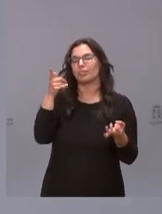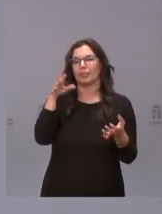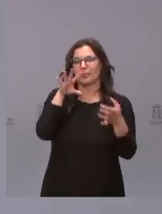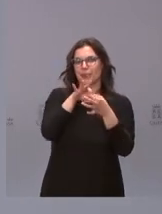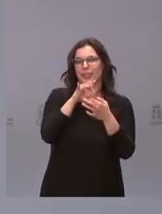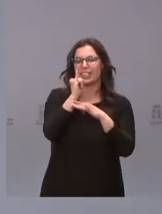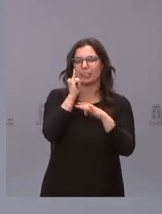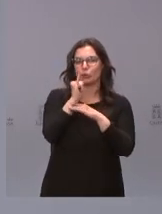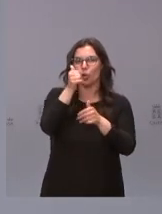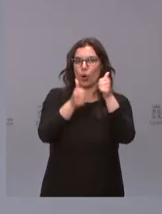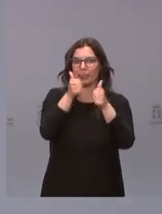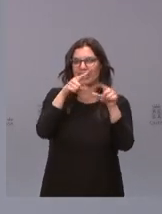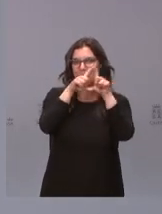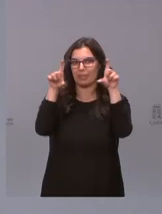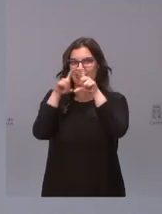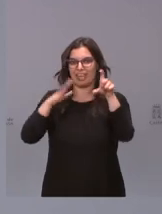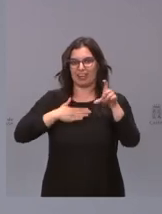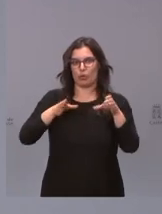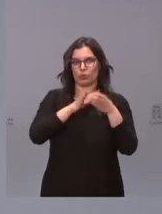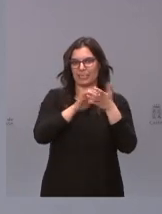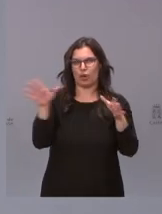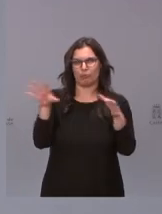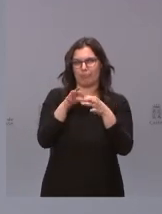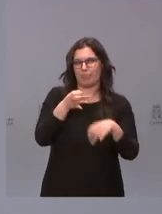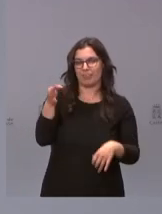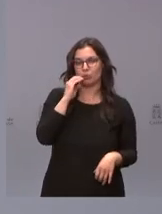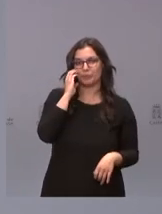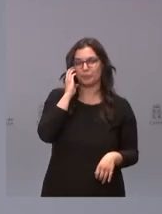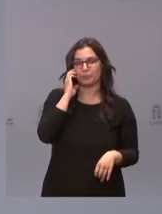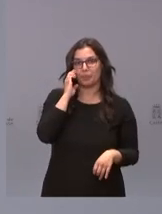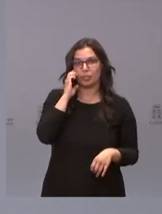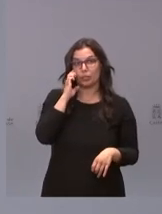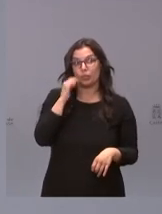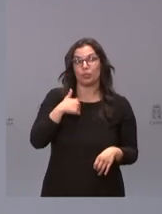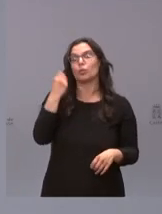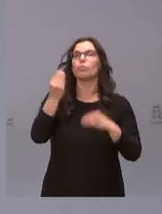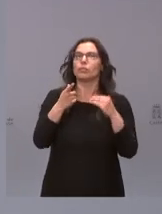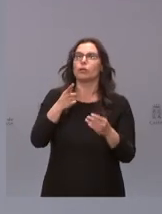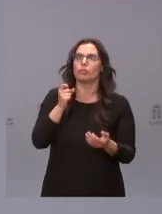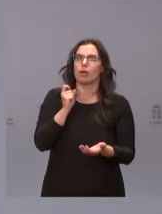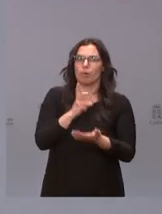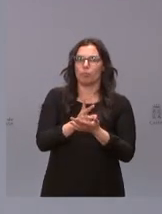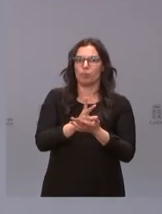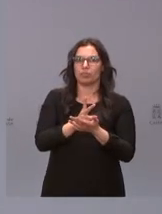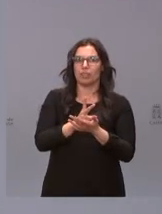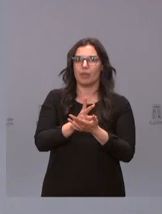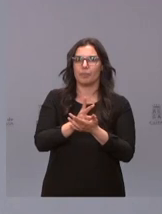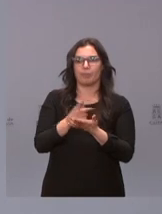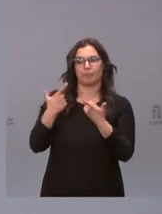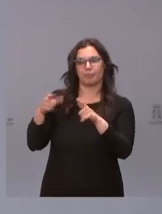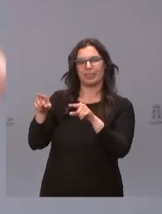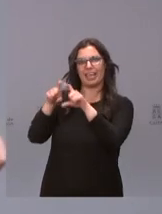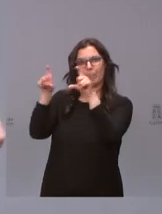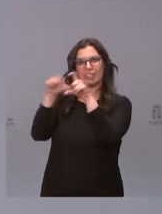Empresarial de la Junta de Castilla y León yo creo que es una apuesta que hace la parte privada una empresa